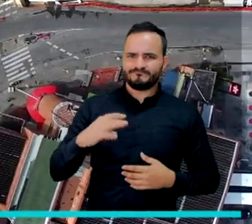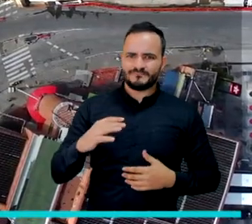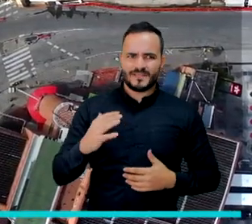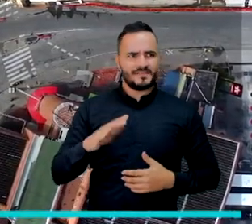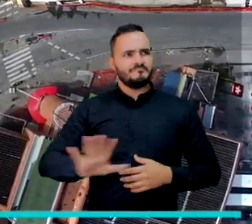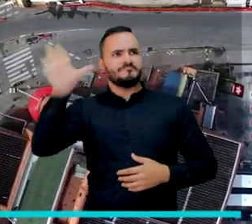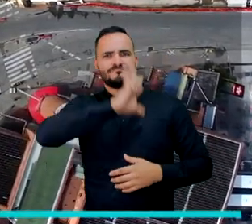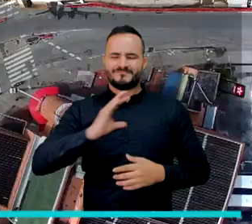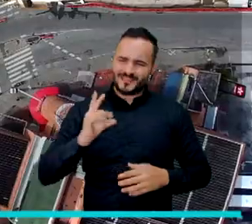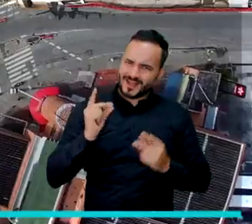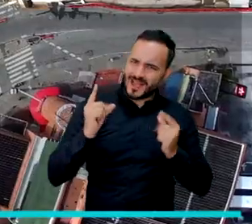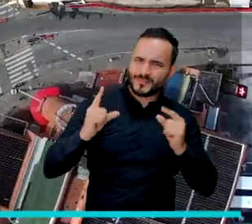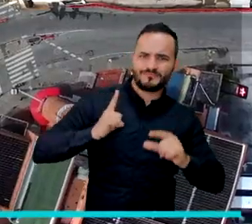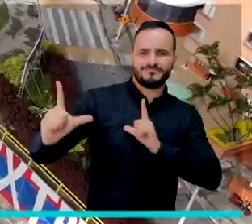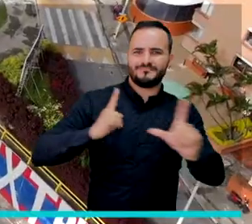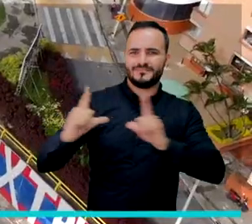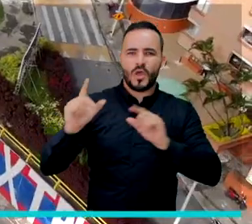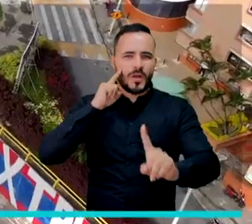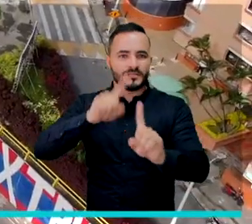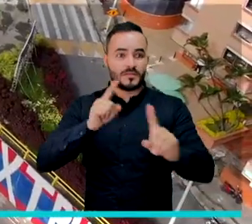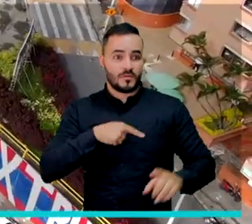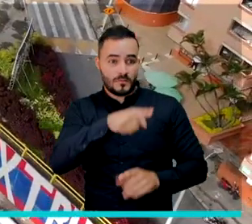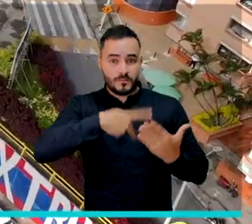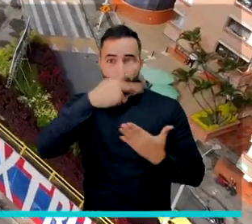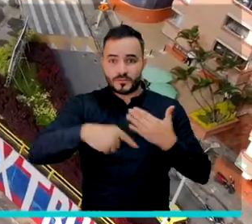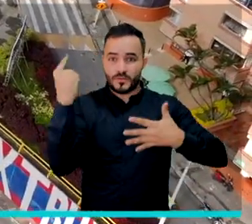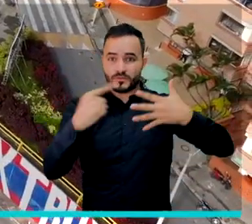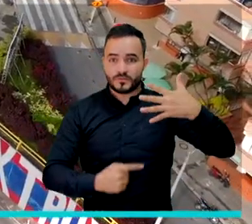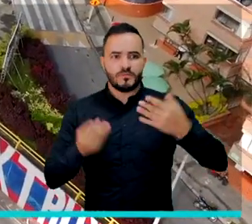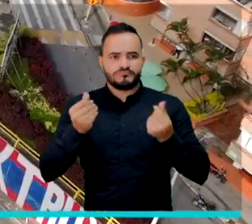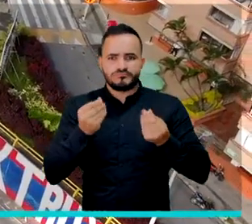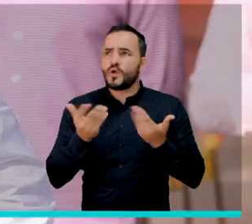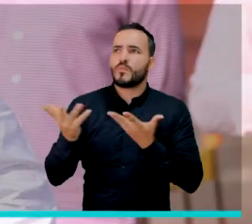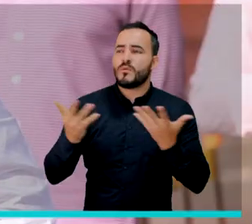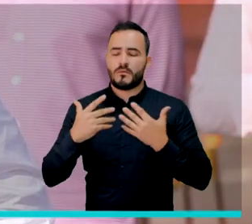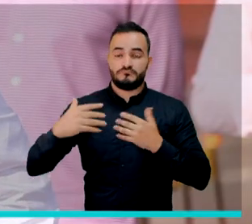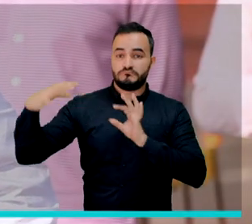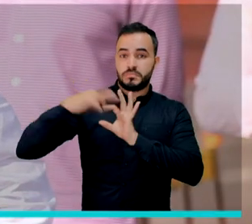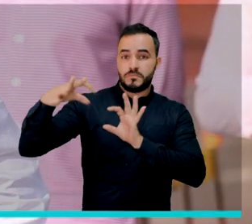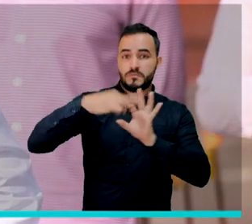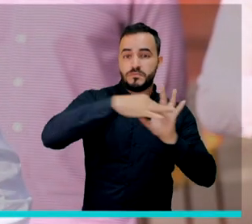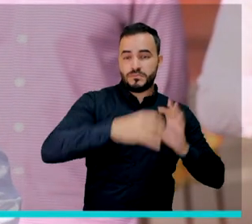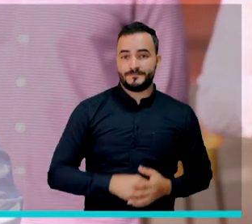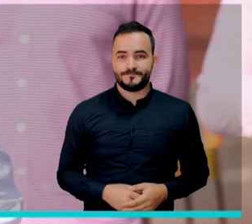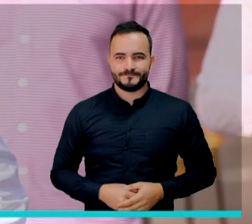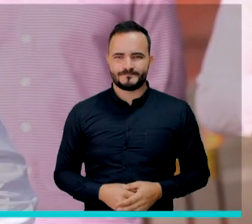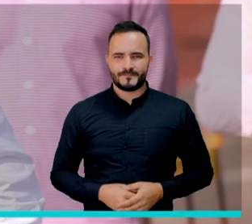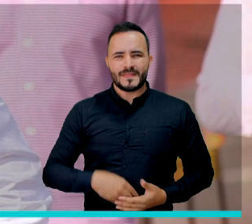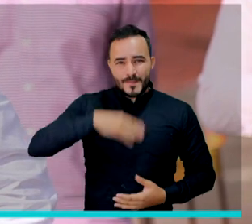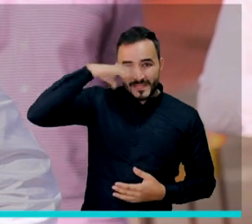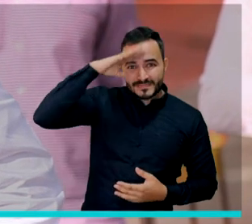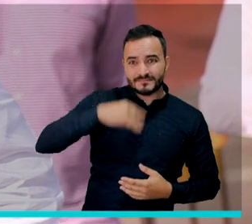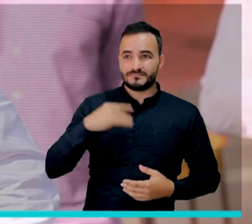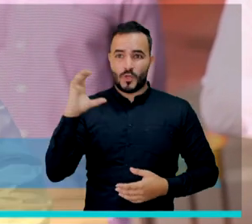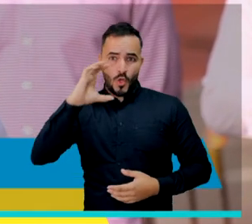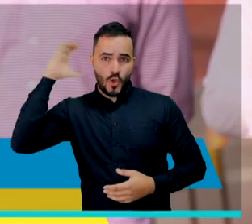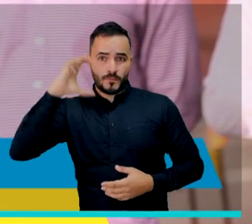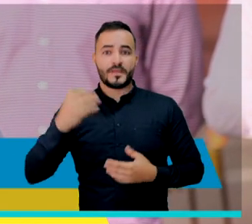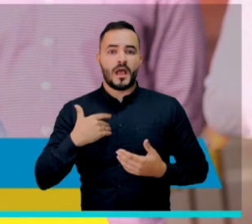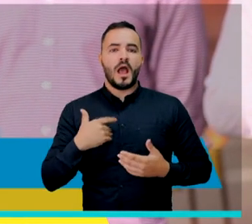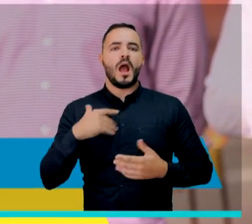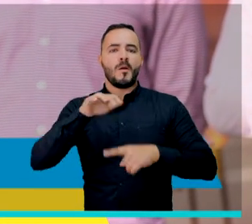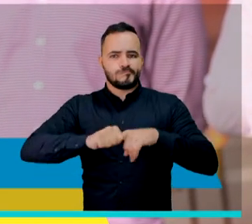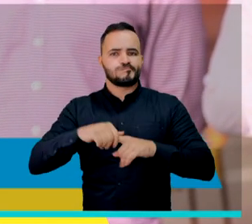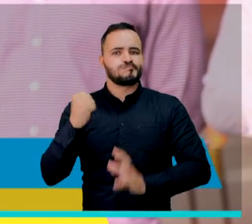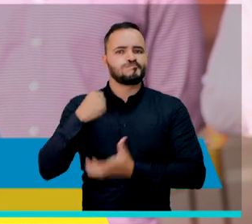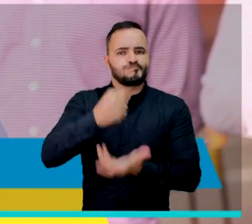en alternativas innovadoras para financiar sus obras. Tanto la nación como el municipio de Medellín aportan